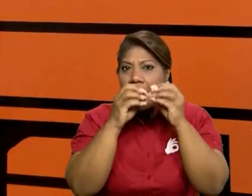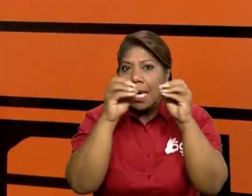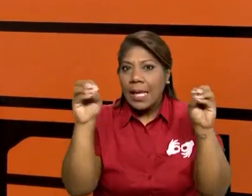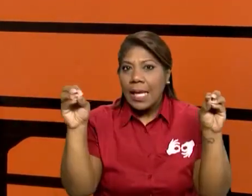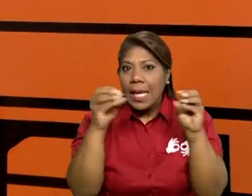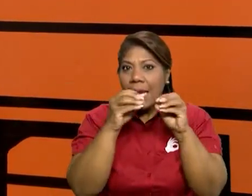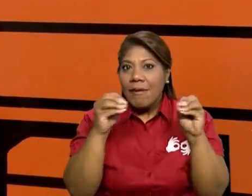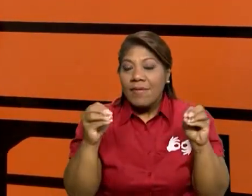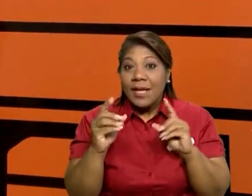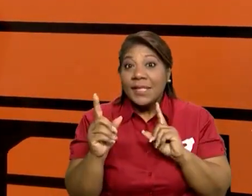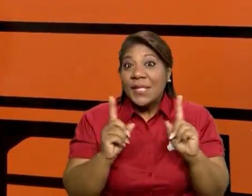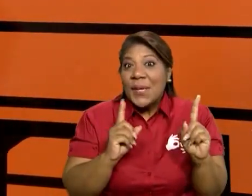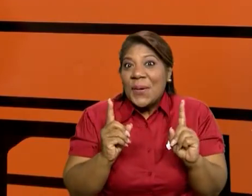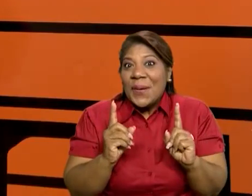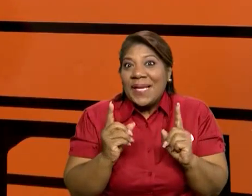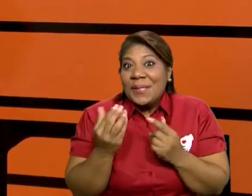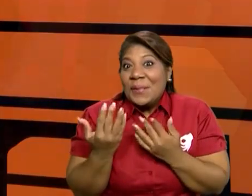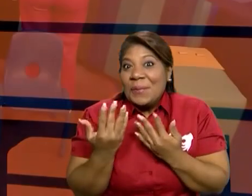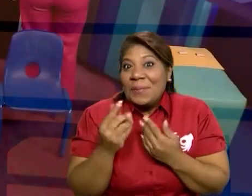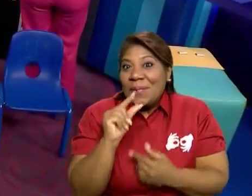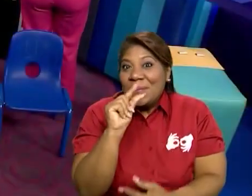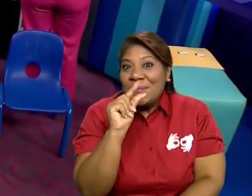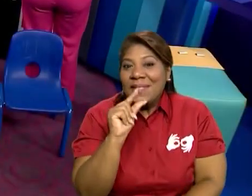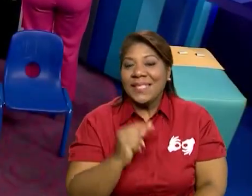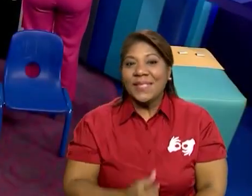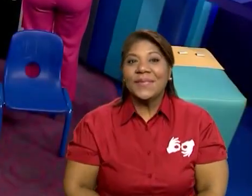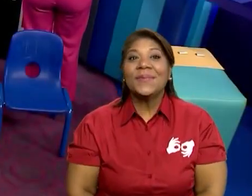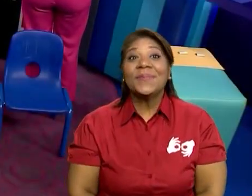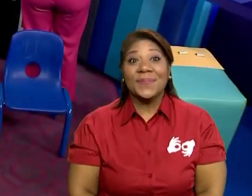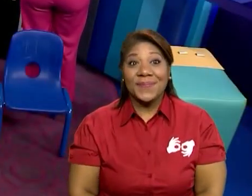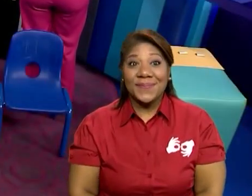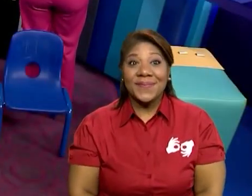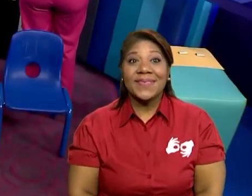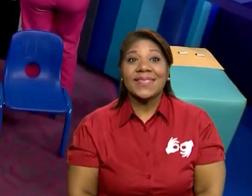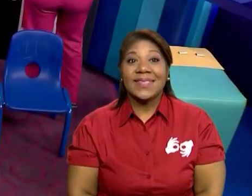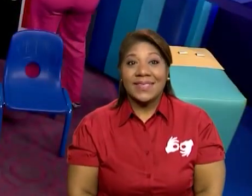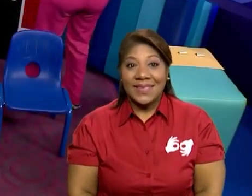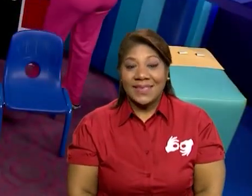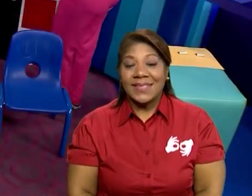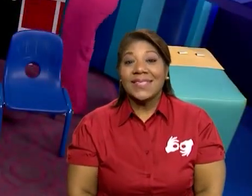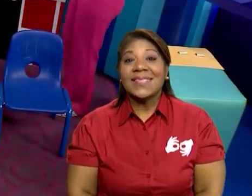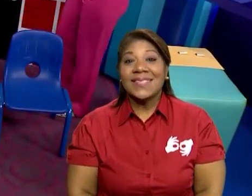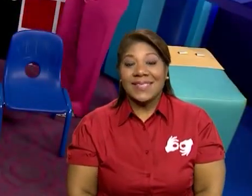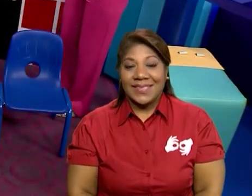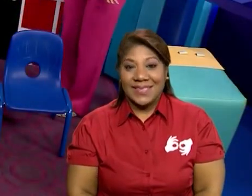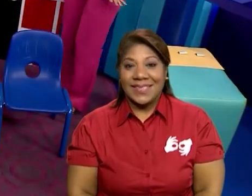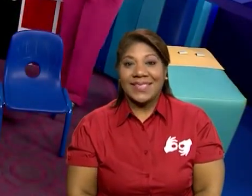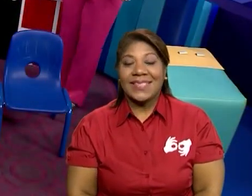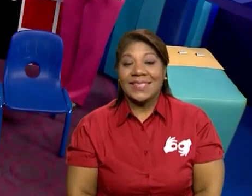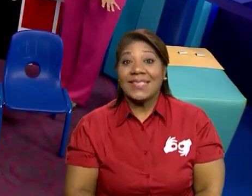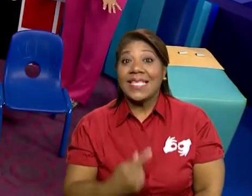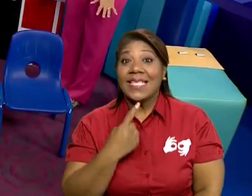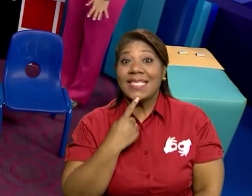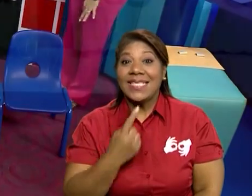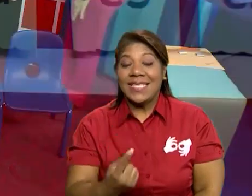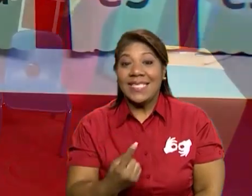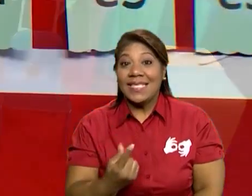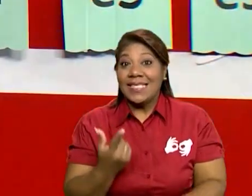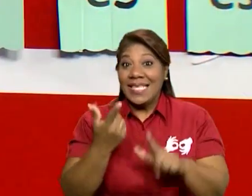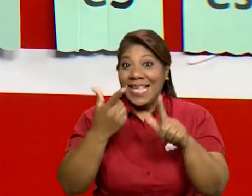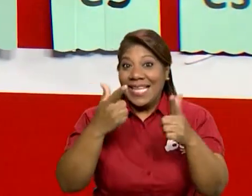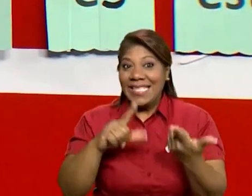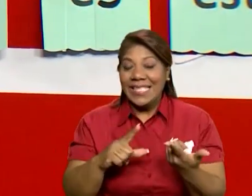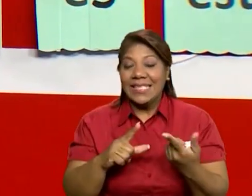moraleja. Así es, así es. Y aquí está. Aquí está, muchachos, mi